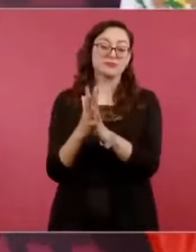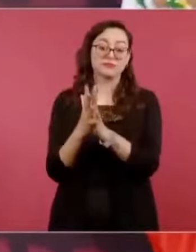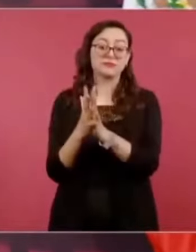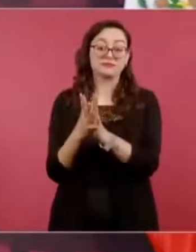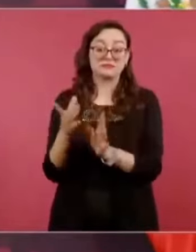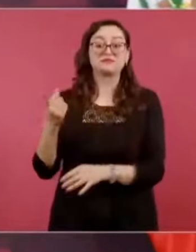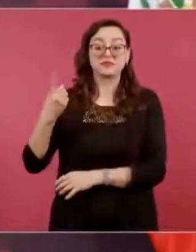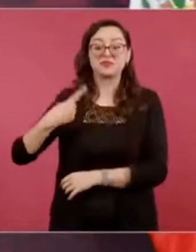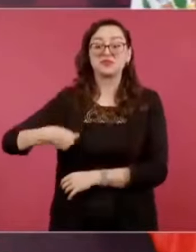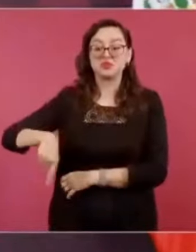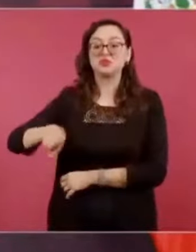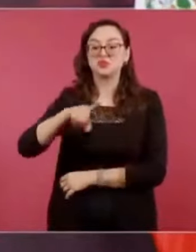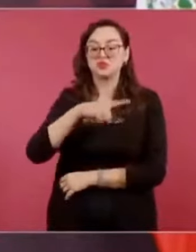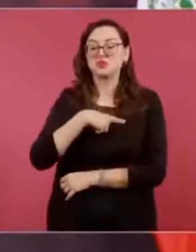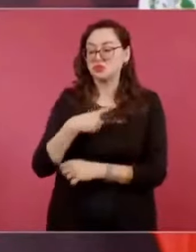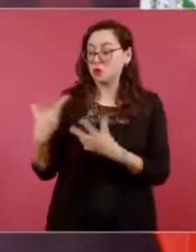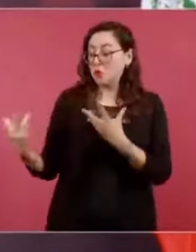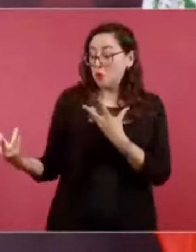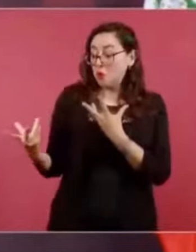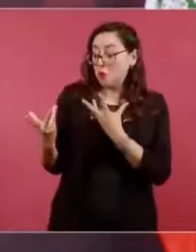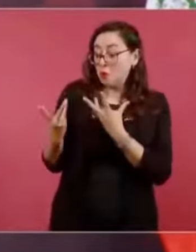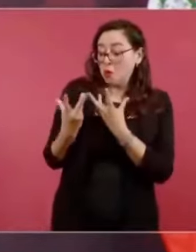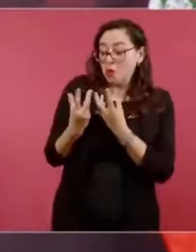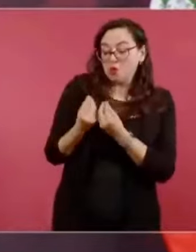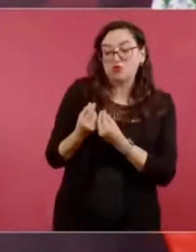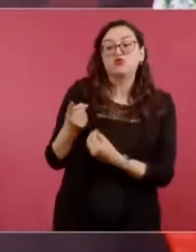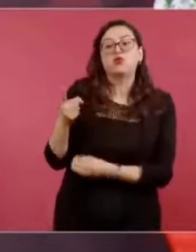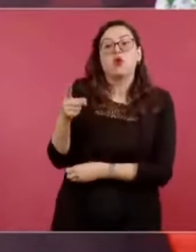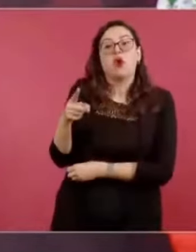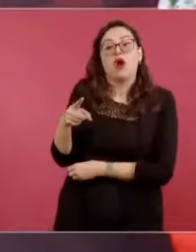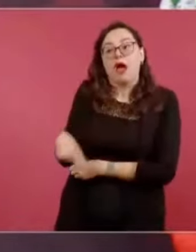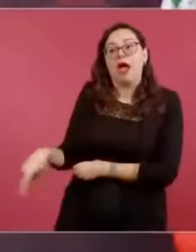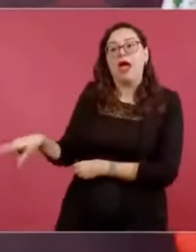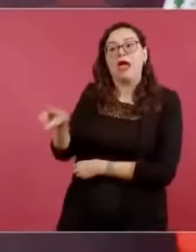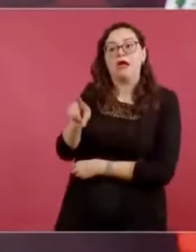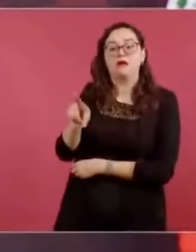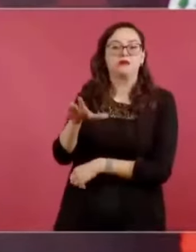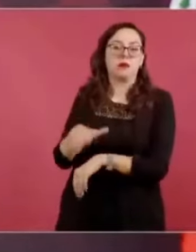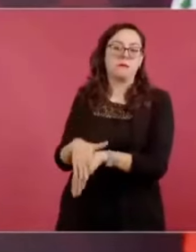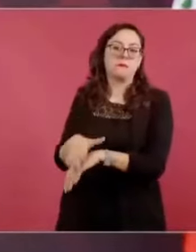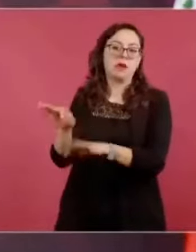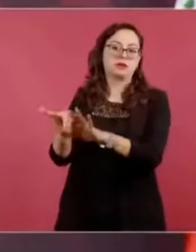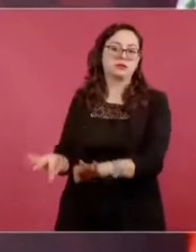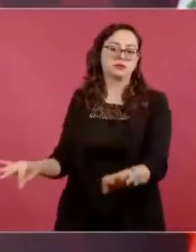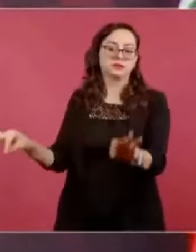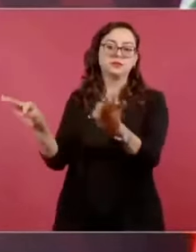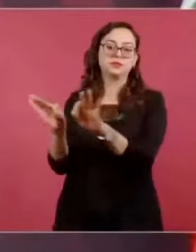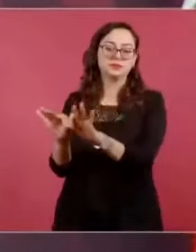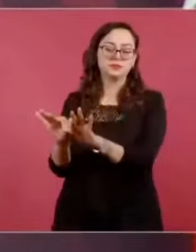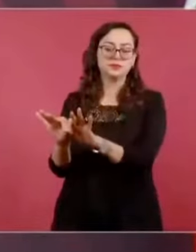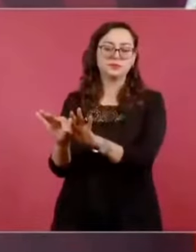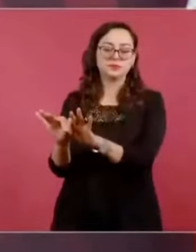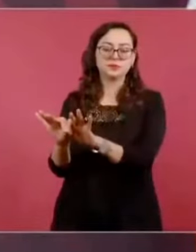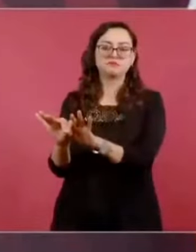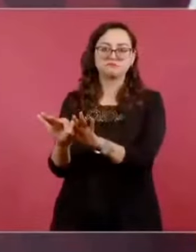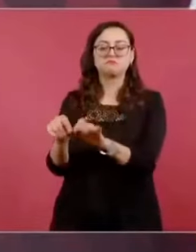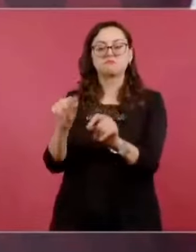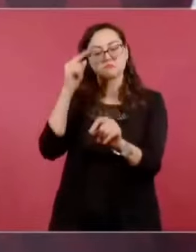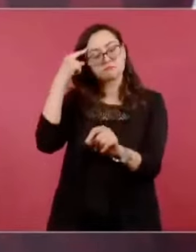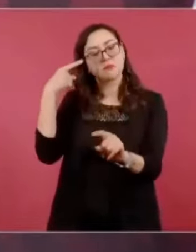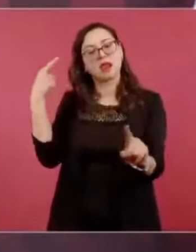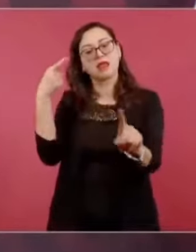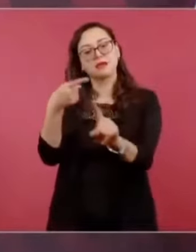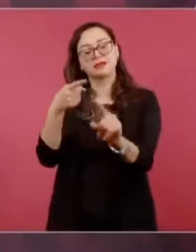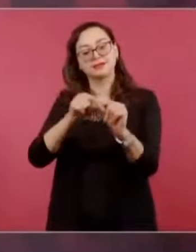los protagonistas principales de esta historia de transformación,